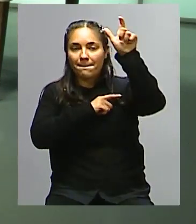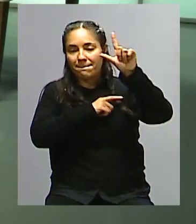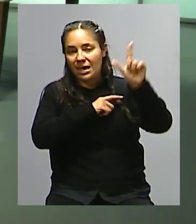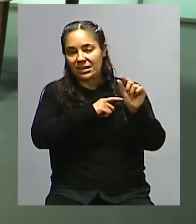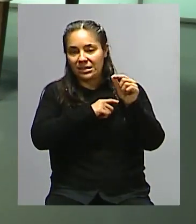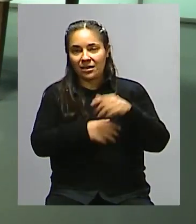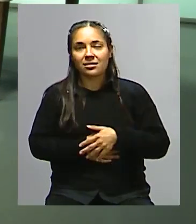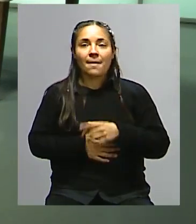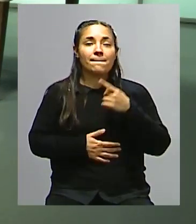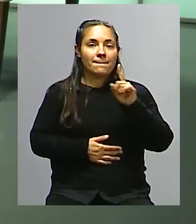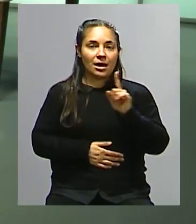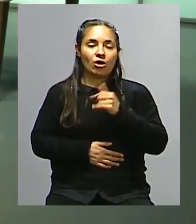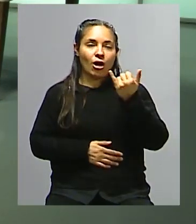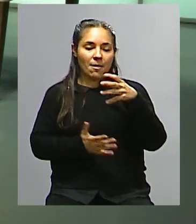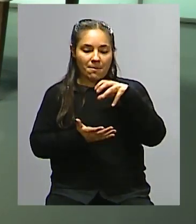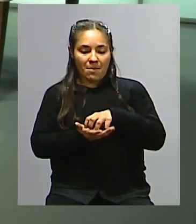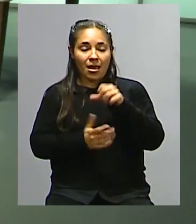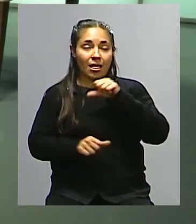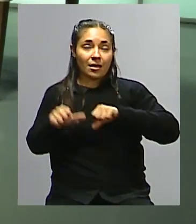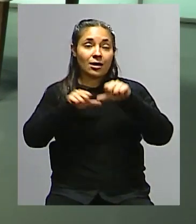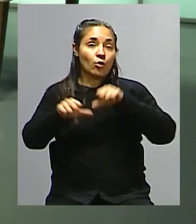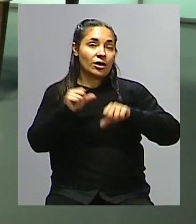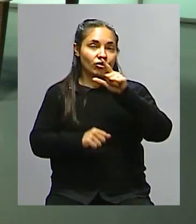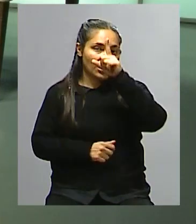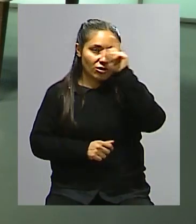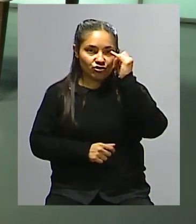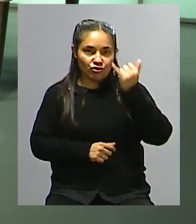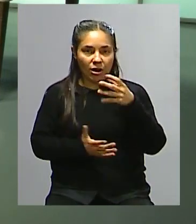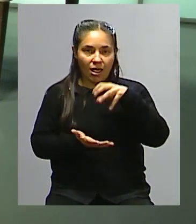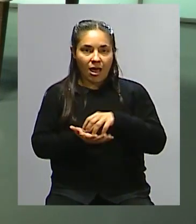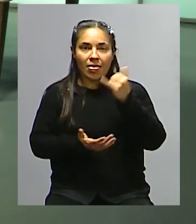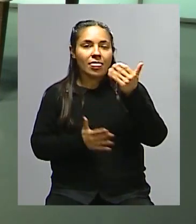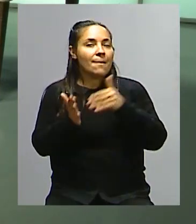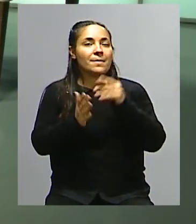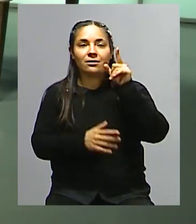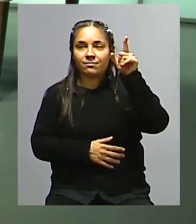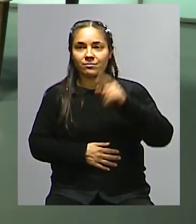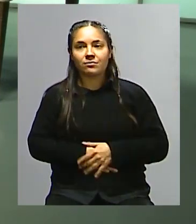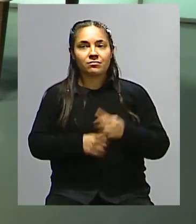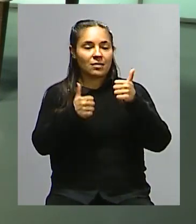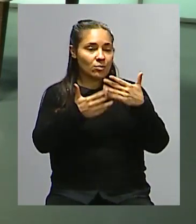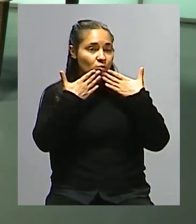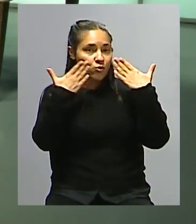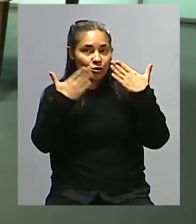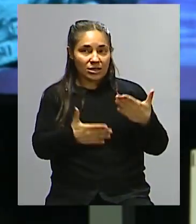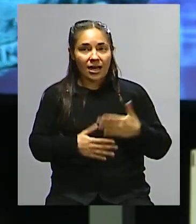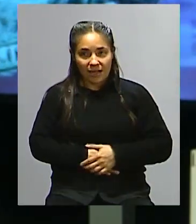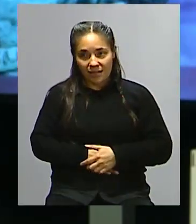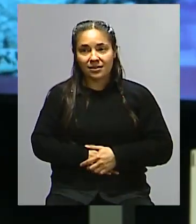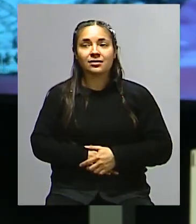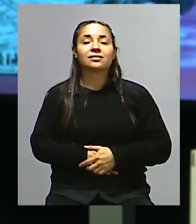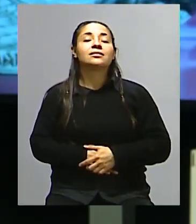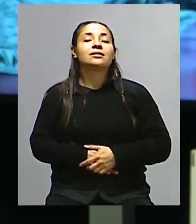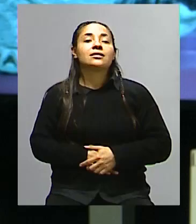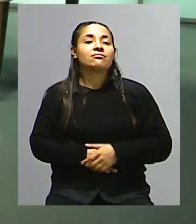exterior sigue estando presente. Presente. Y dependemos de eso. Y seguimos dependiendo de eso. Tal cual. Bueno, Víctor, muchísimas gracias, como siempre, por